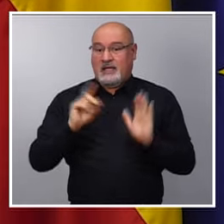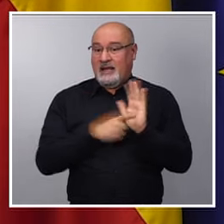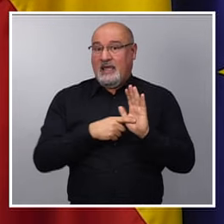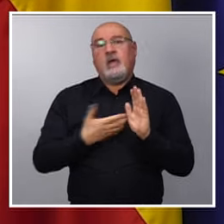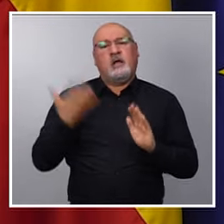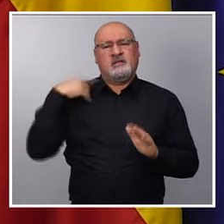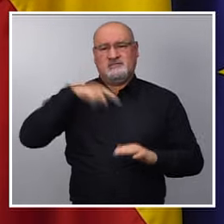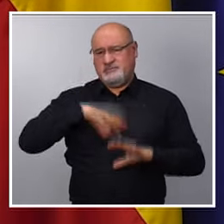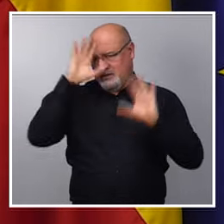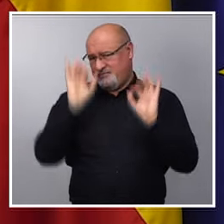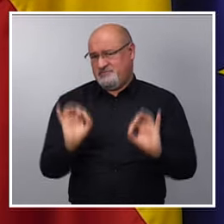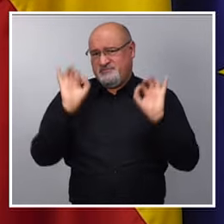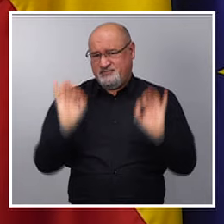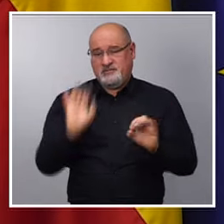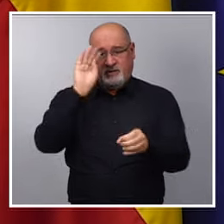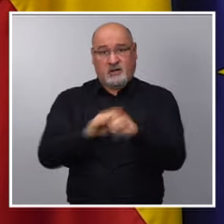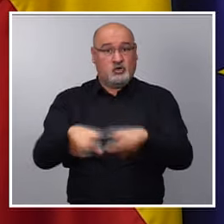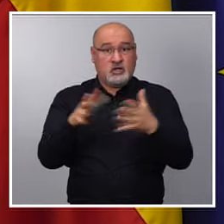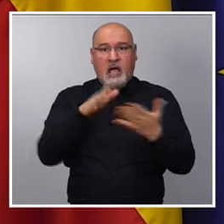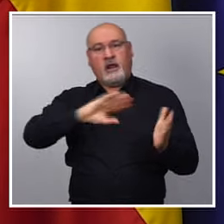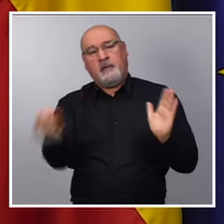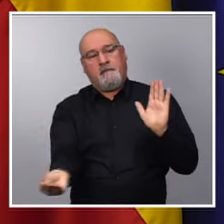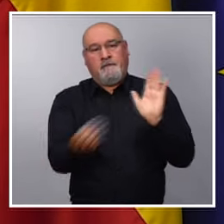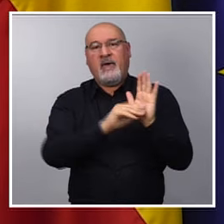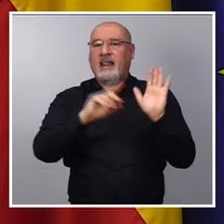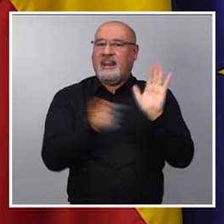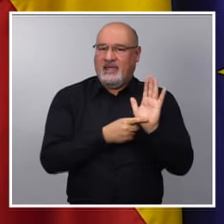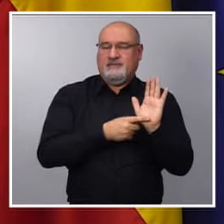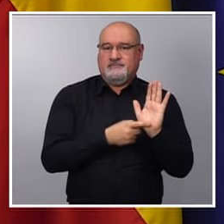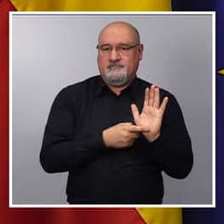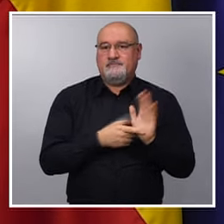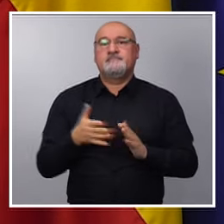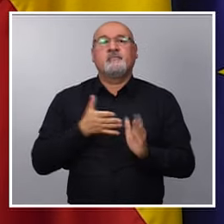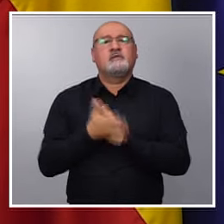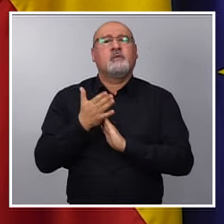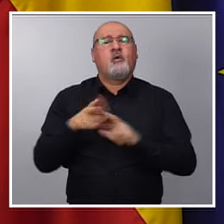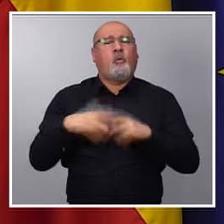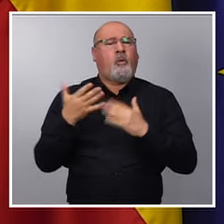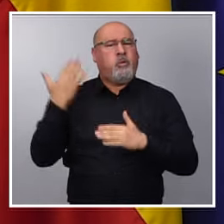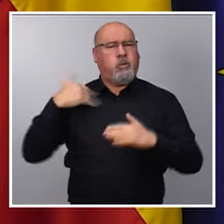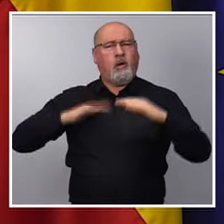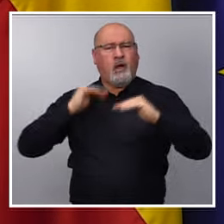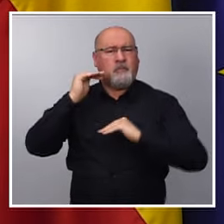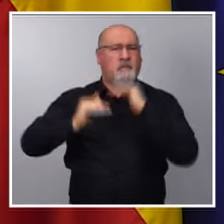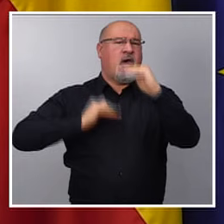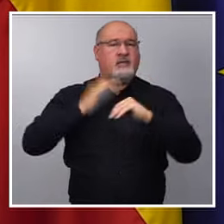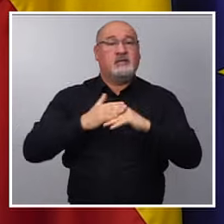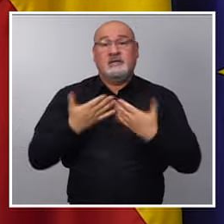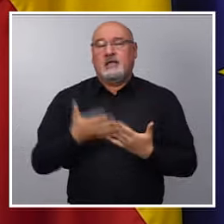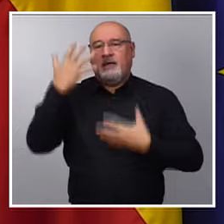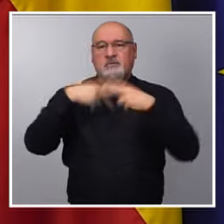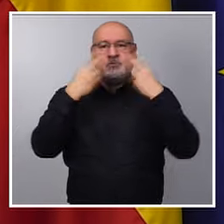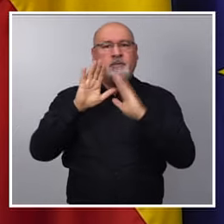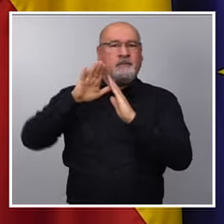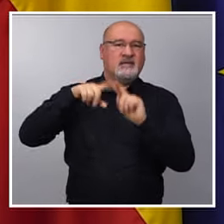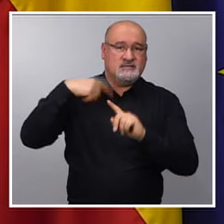común en nuestra sociedad y algo que lleva siendo un avance social mucho tiempo antes de que las administraciones públicas